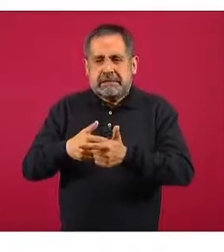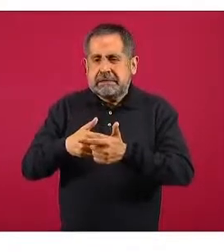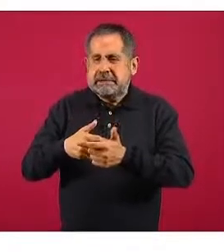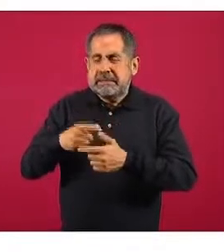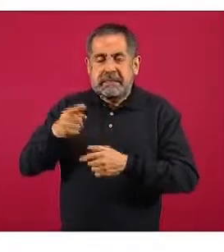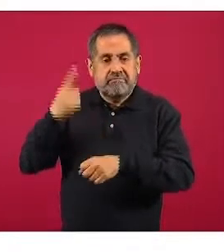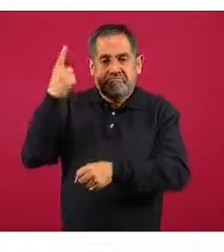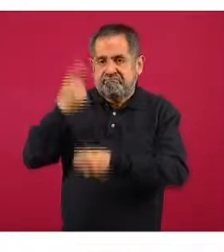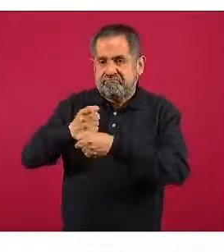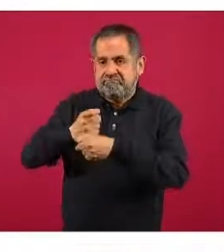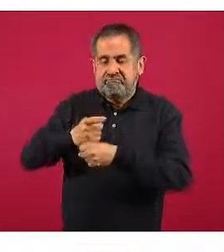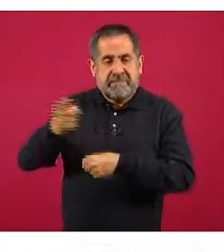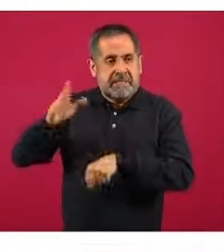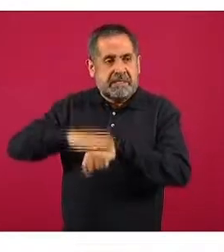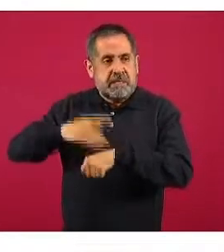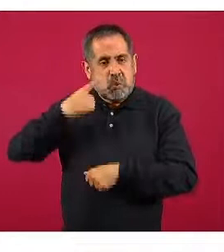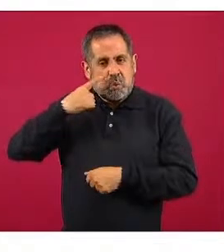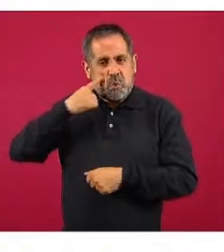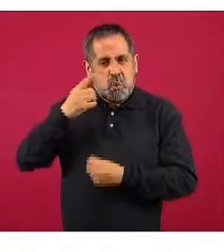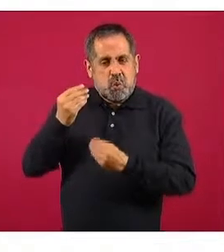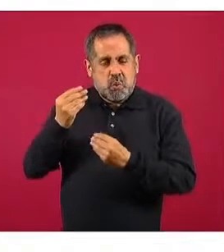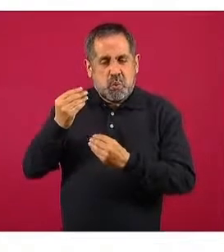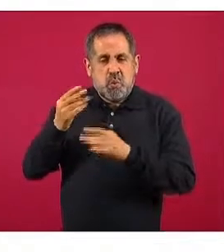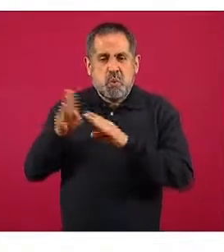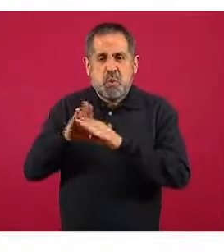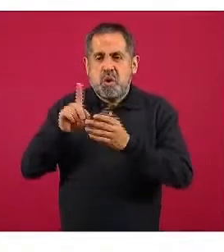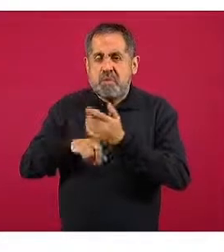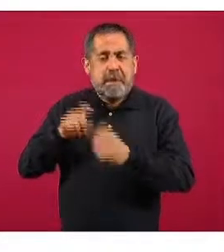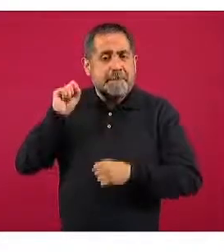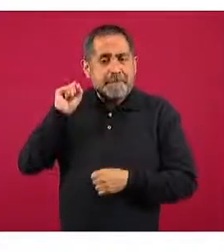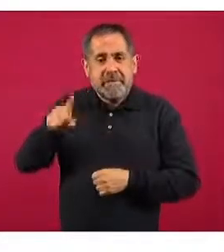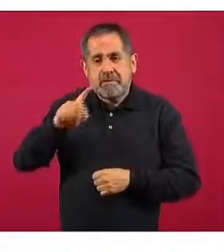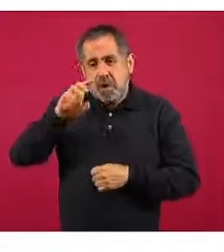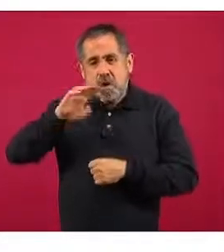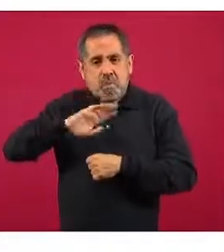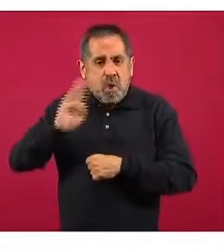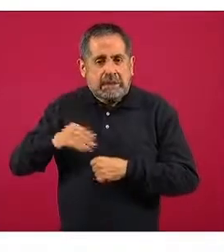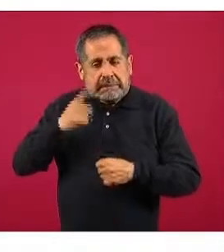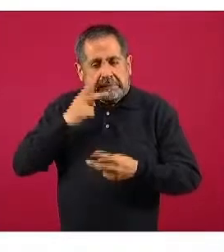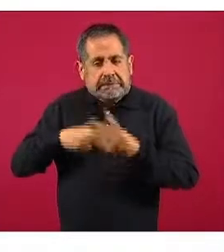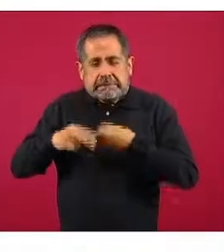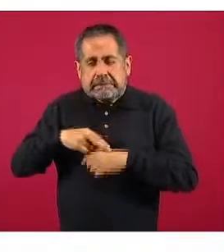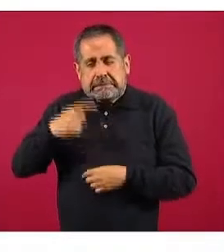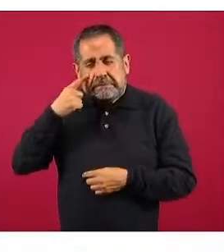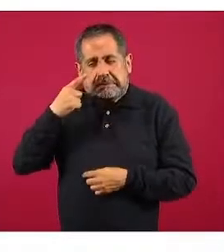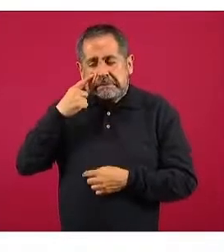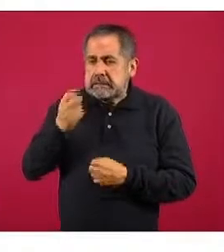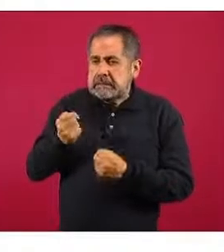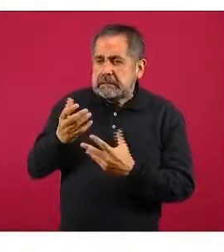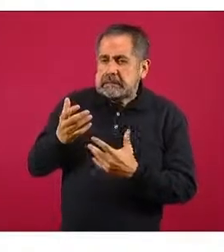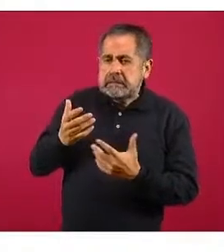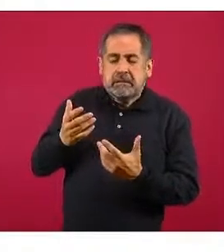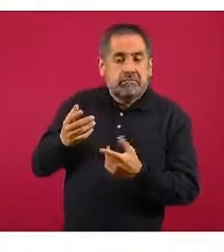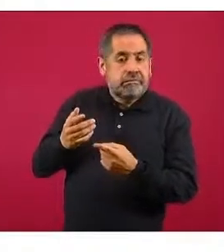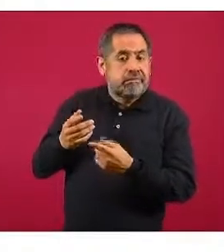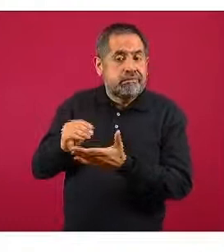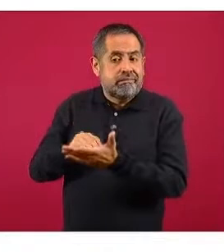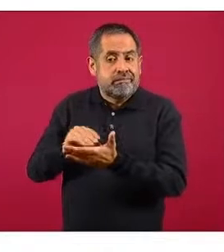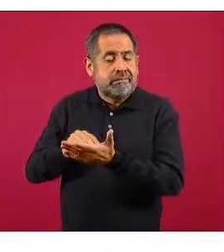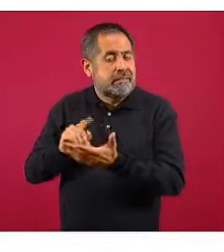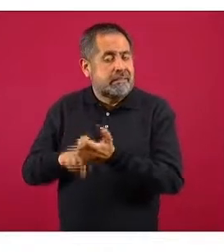a la cabeza en relación a la ocurrencia de las mismas, es decir, a la manera en cómo se están presentando, todavía